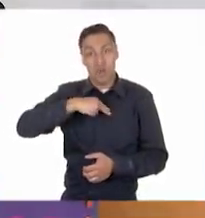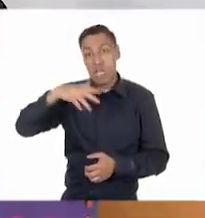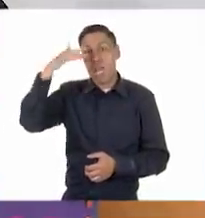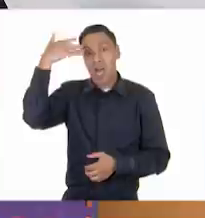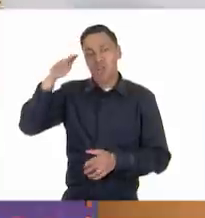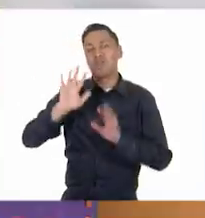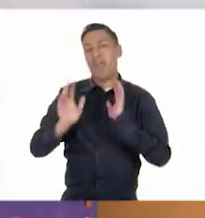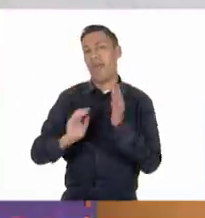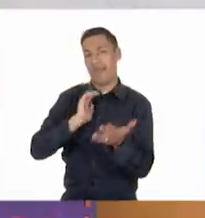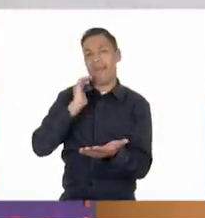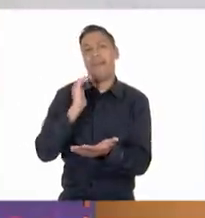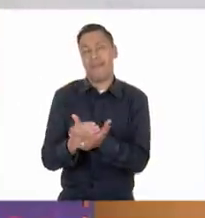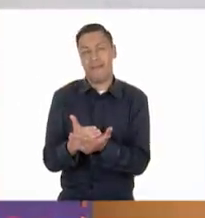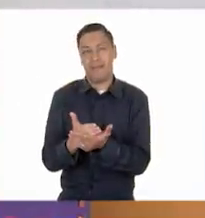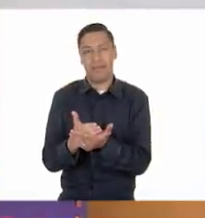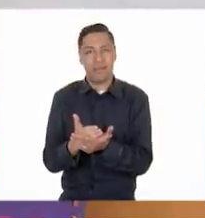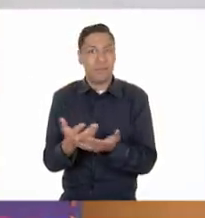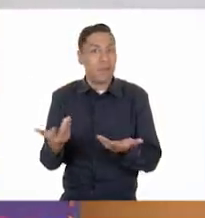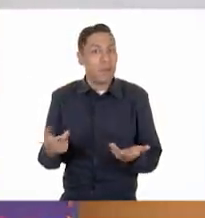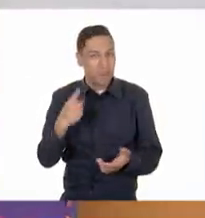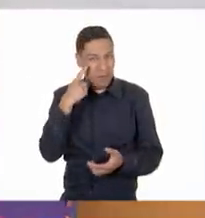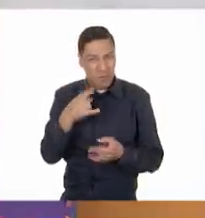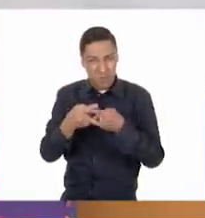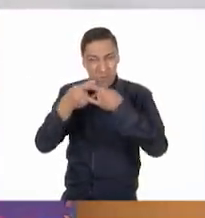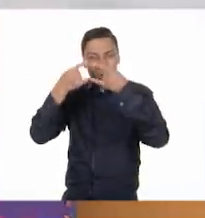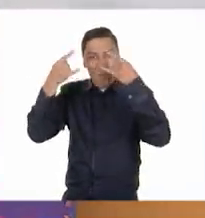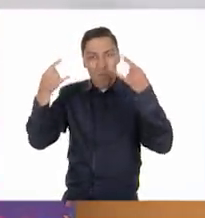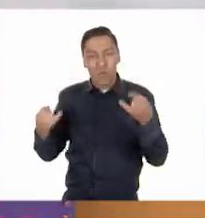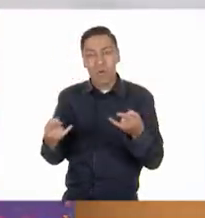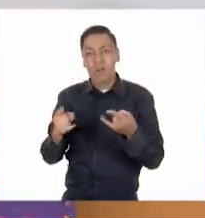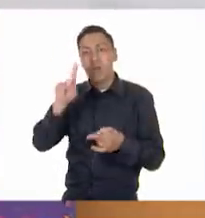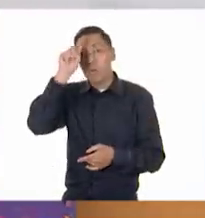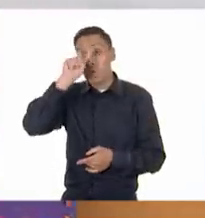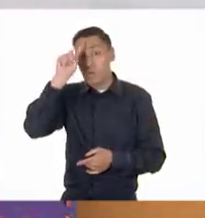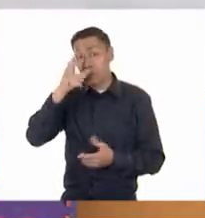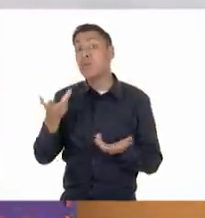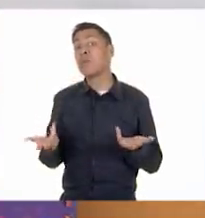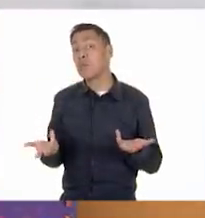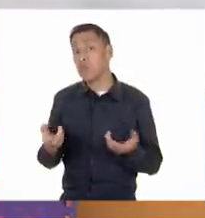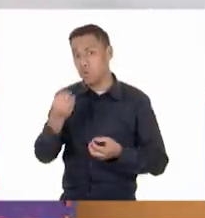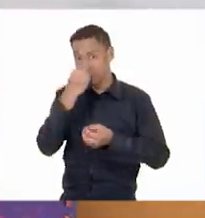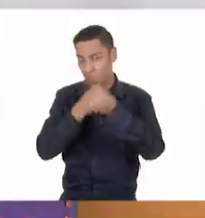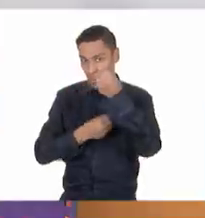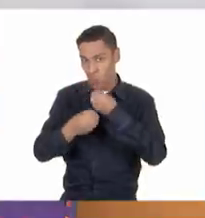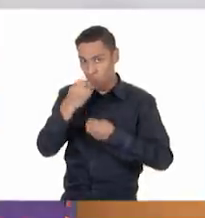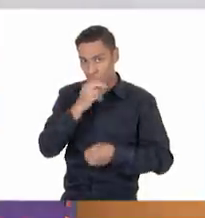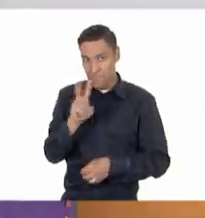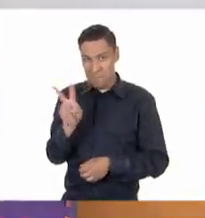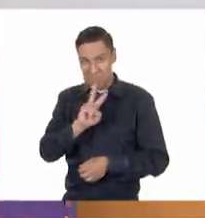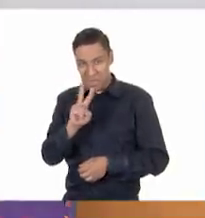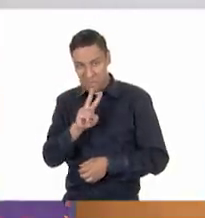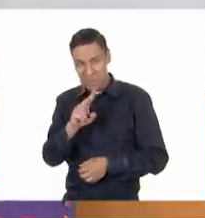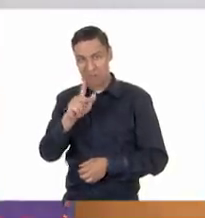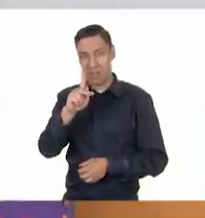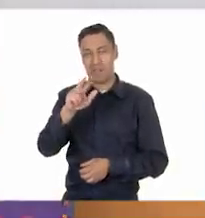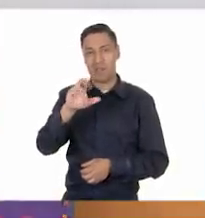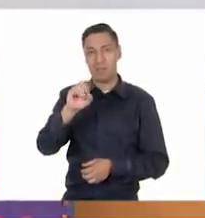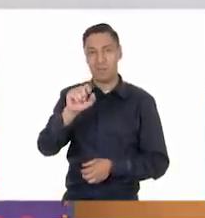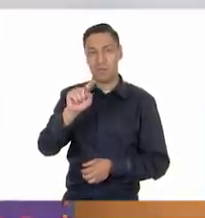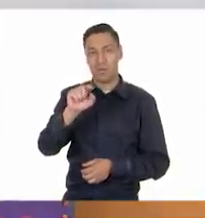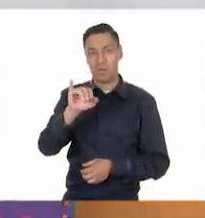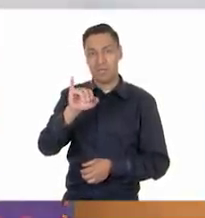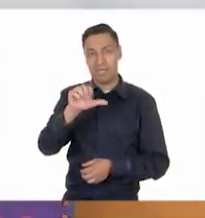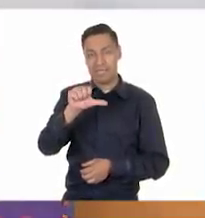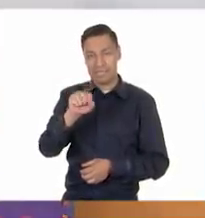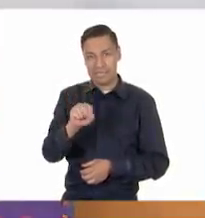que el protagonista de nuestro cuento nos hizo. Tener una alimentación adecuada con proteínas, vitaminas, minerales